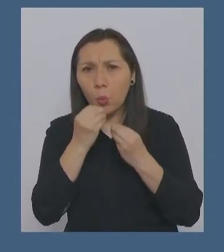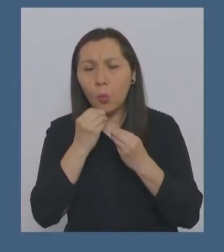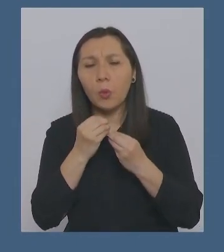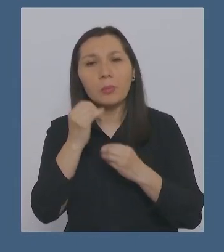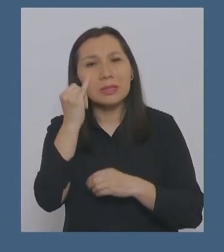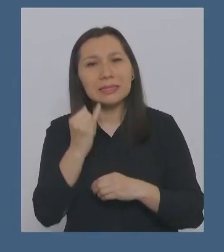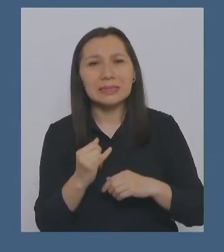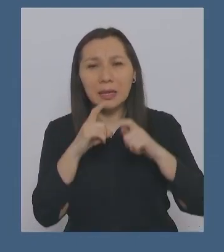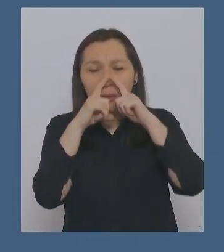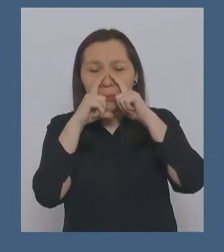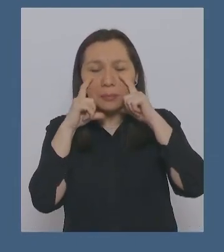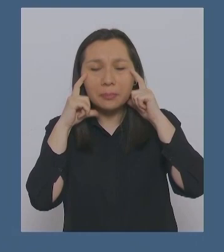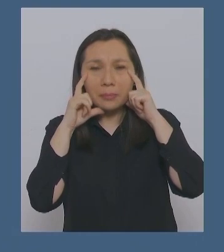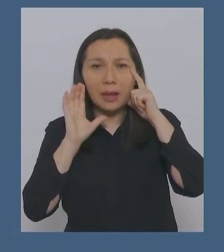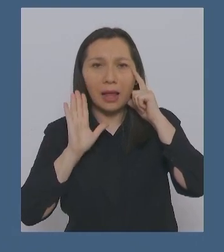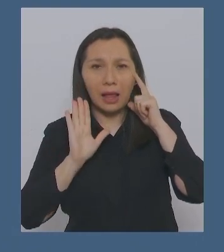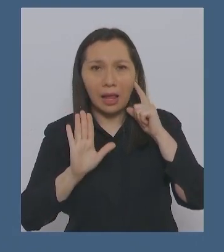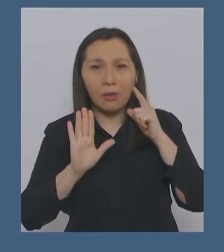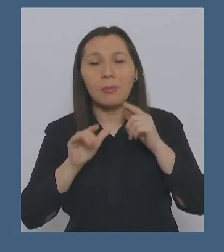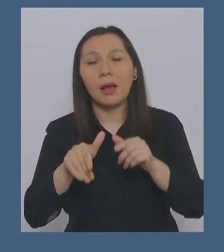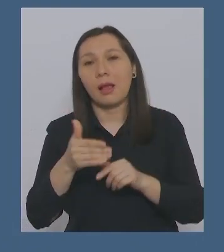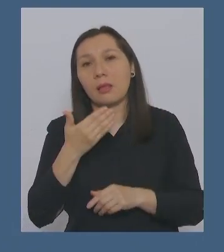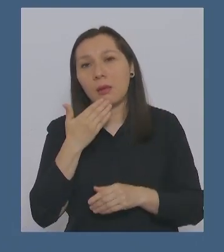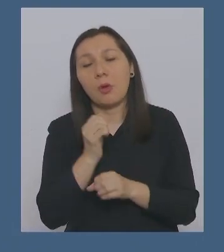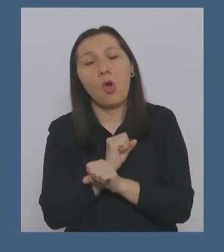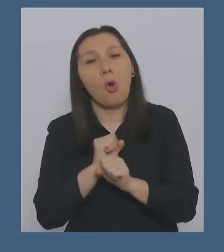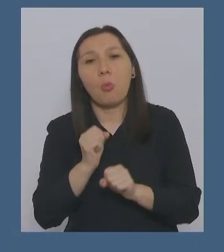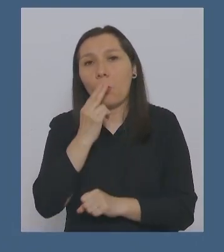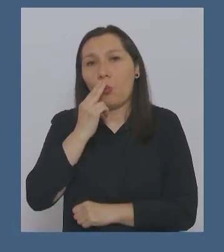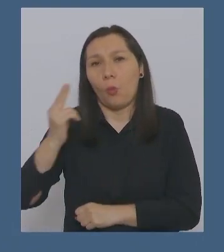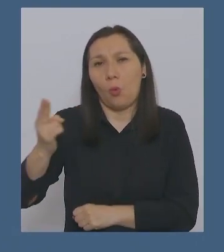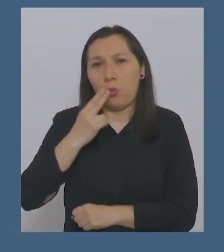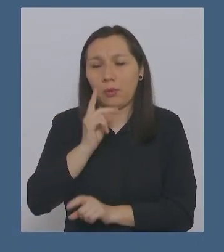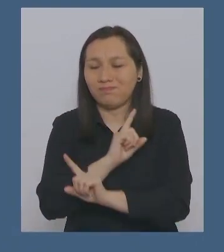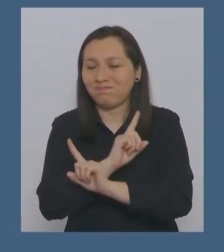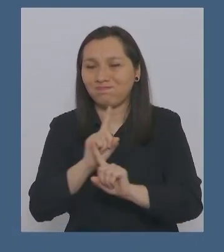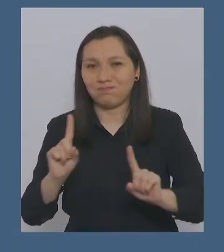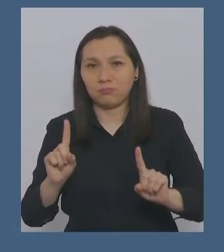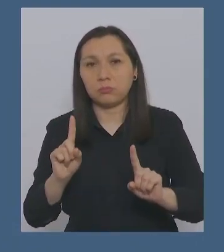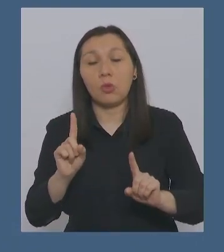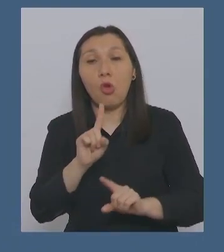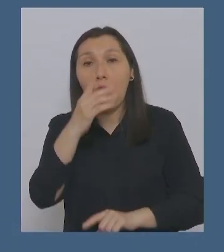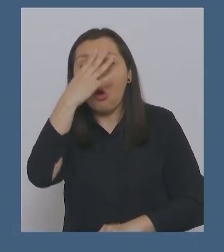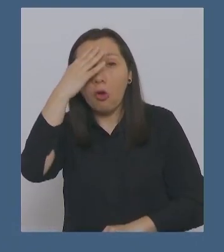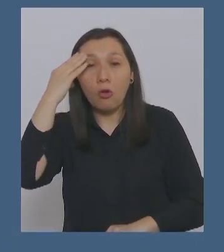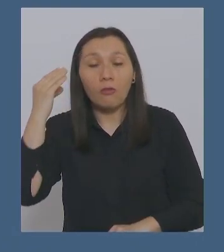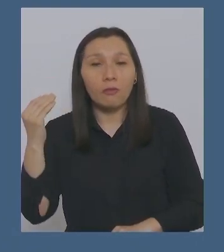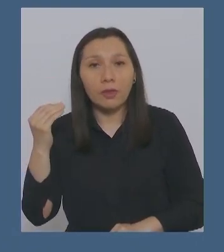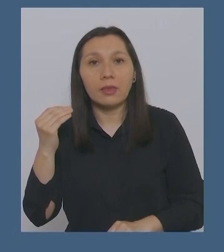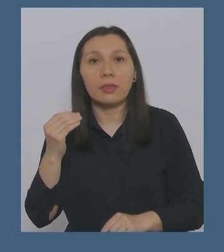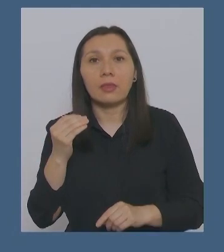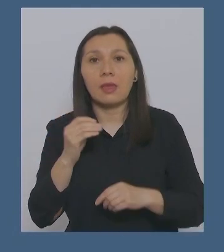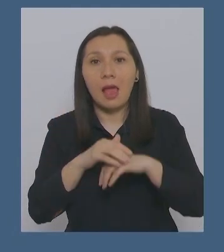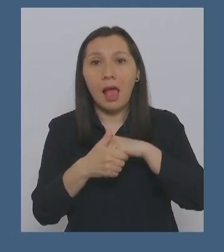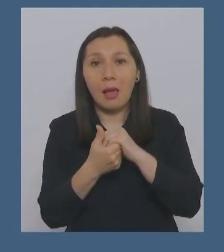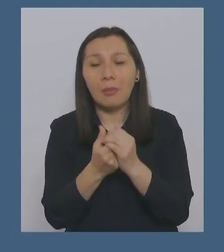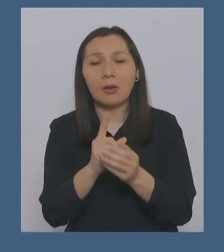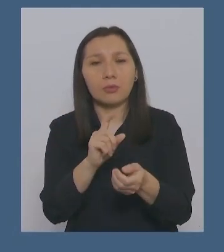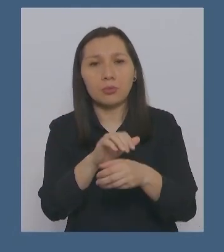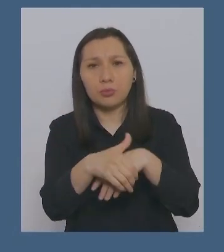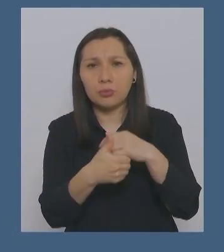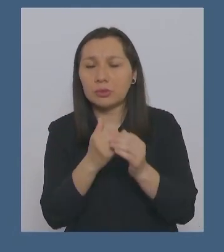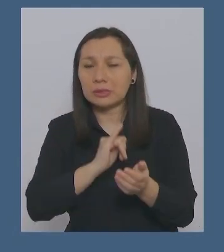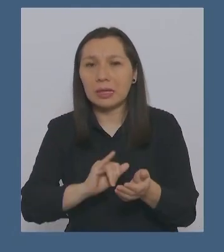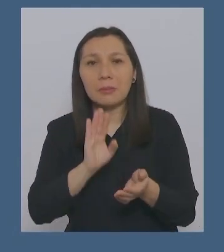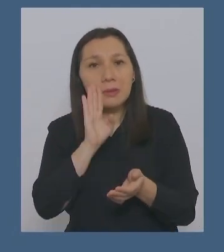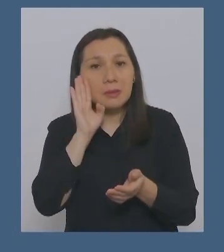Mantener siempre la mascarilla puesta. Obviamente, no se puede fumar. Además, no olvidar de limpiarse las manos con alcohol gel.